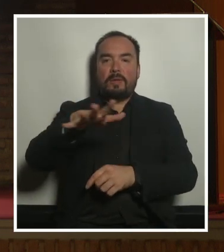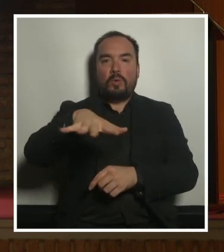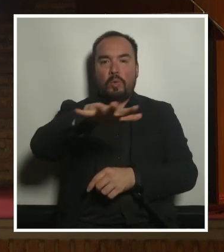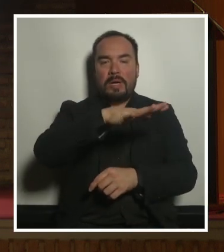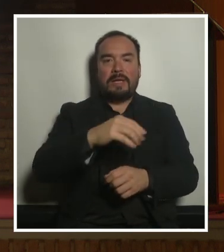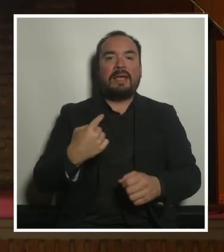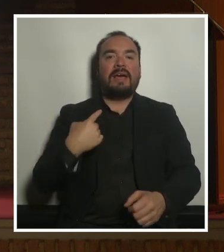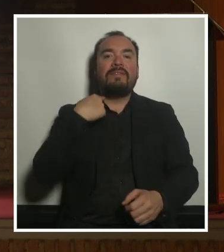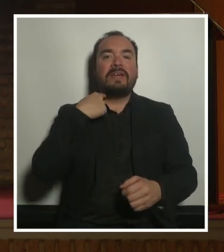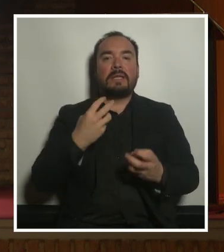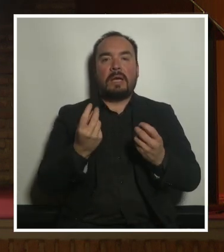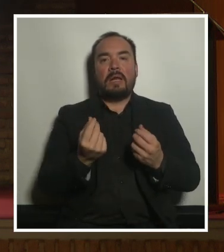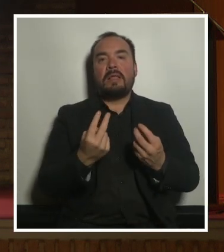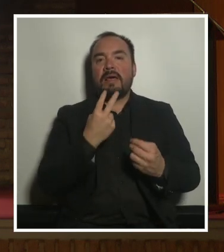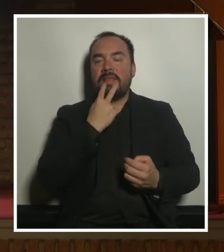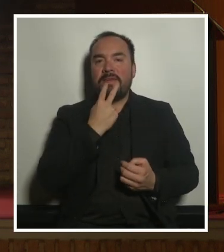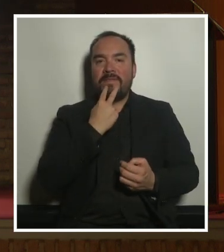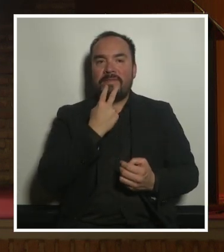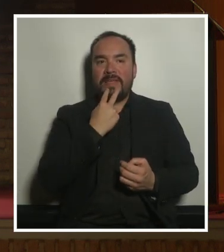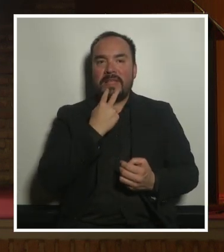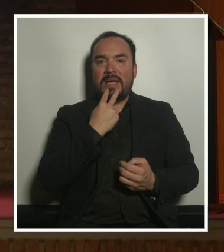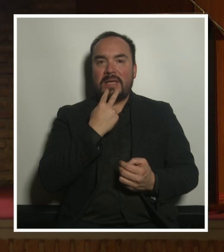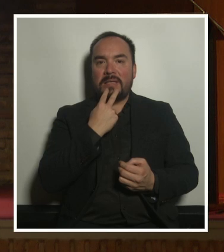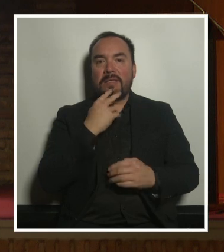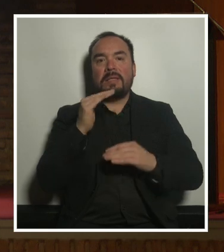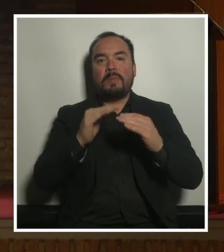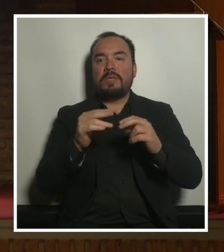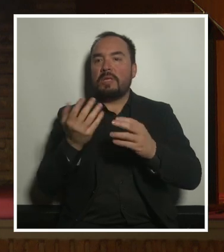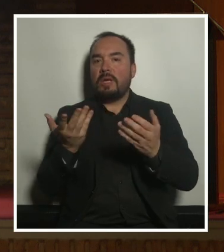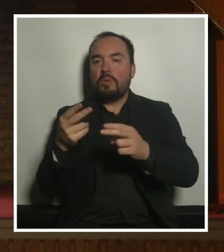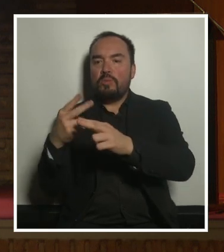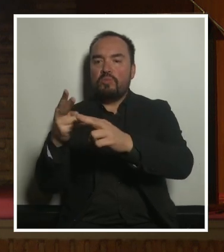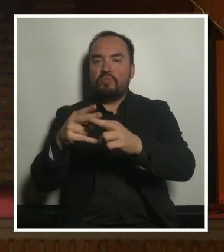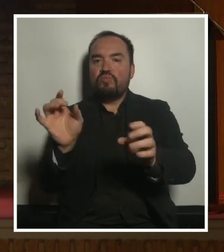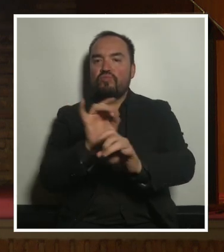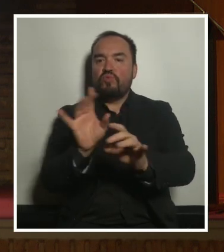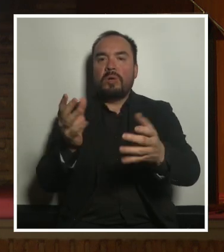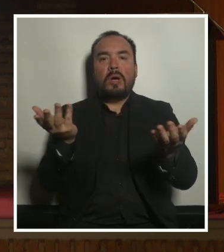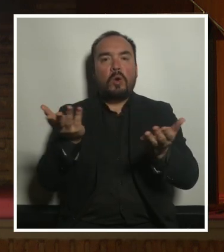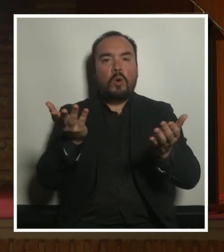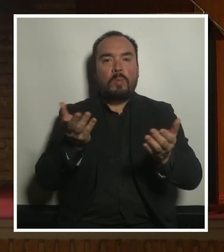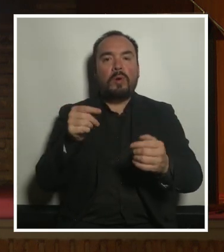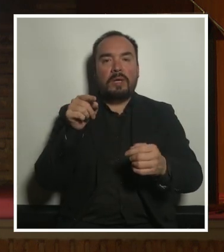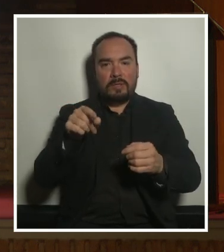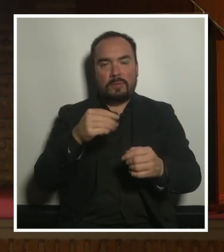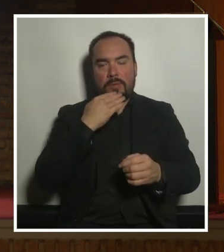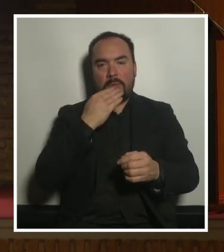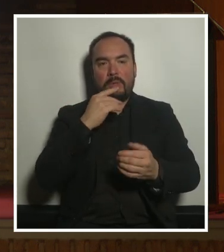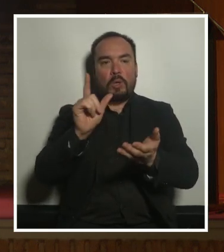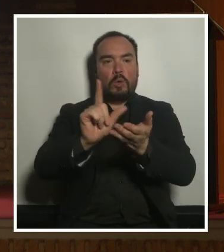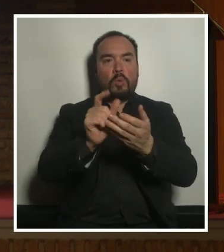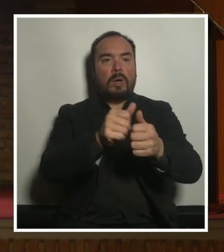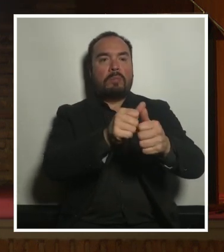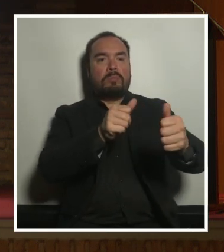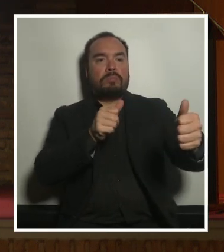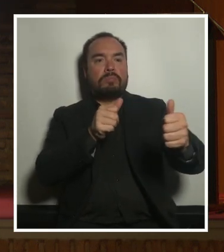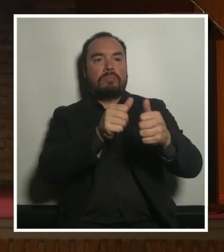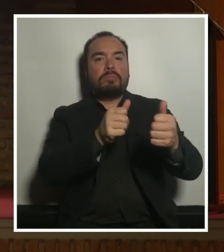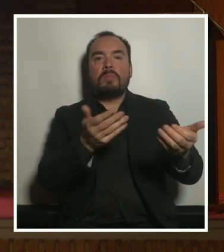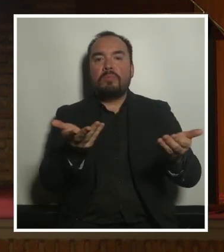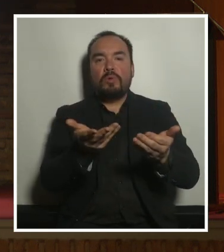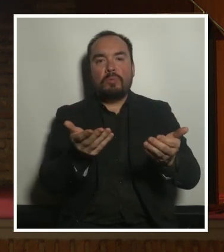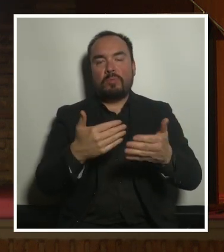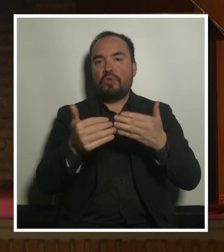estamos hablando de la configuración de los espacios estamos hablando de la ubicación y localización de cómo se distribuyen en el